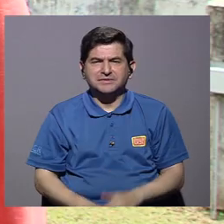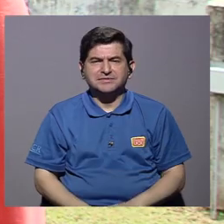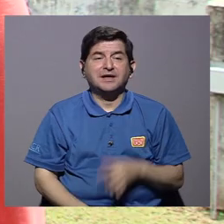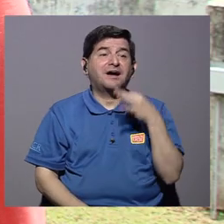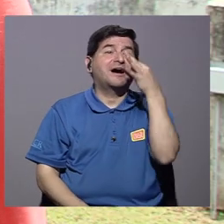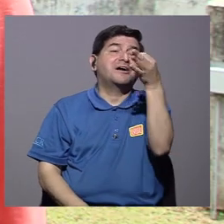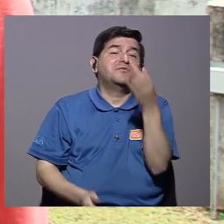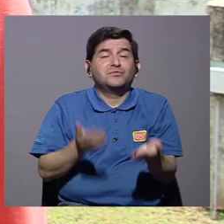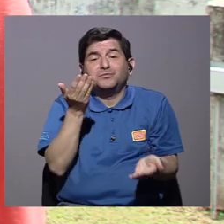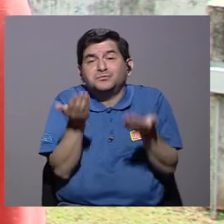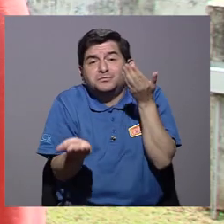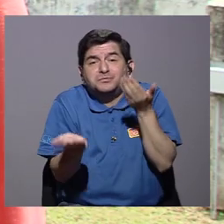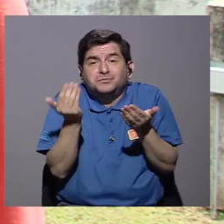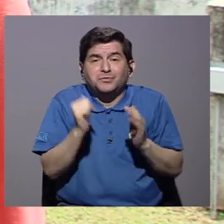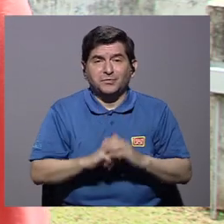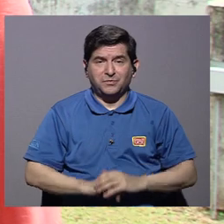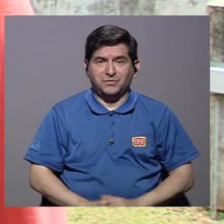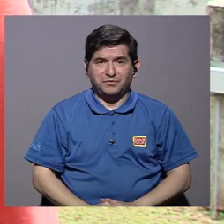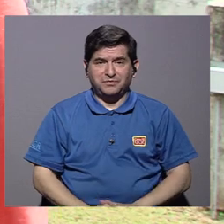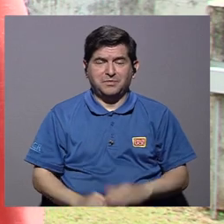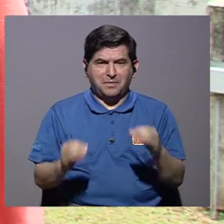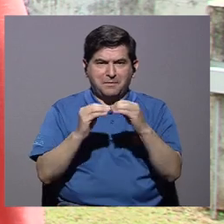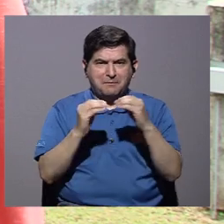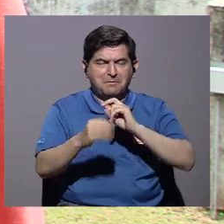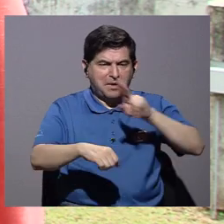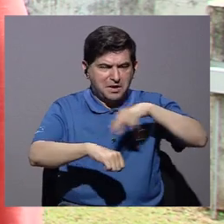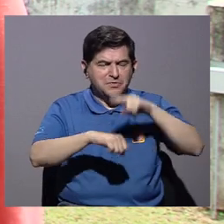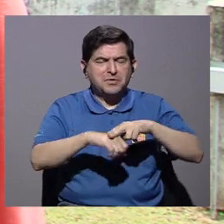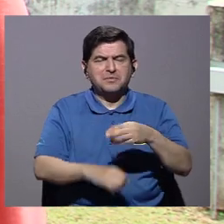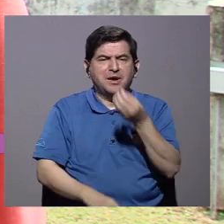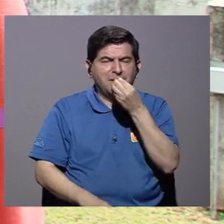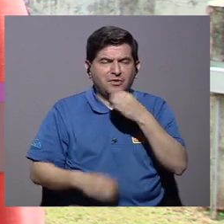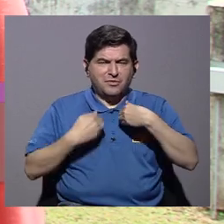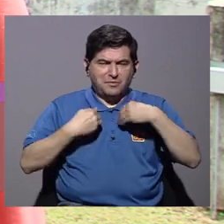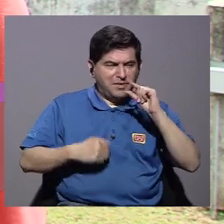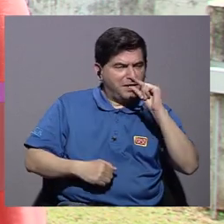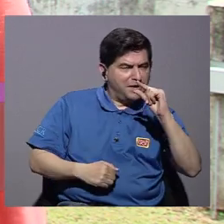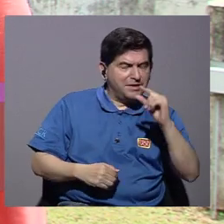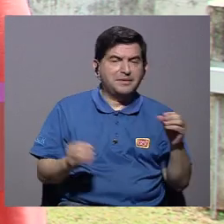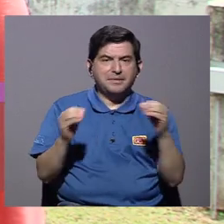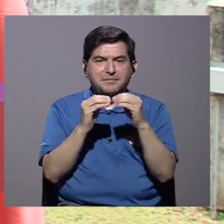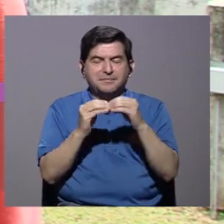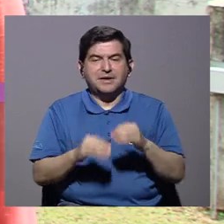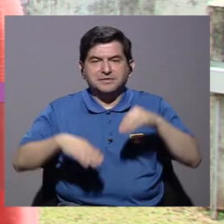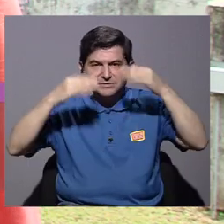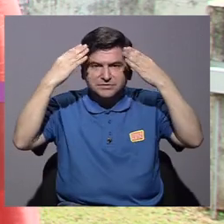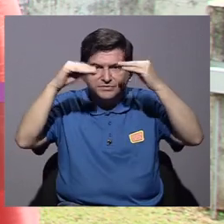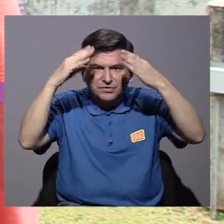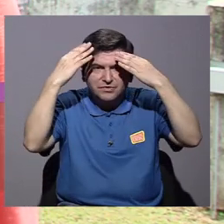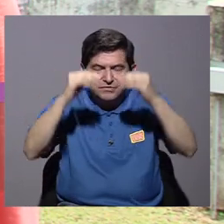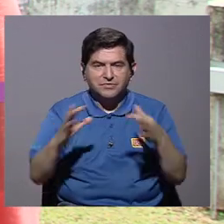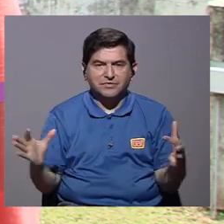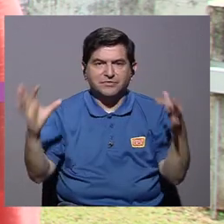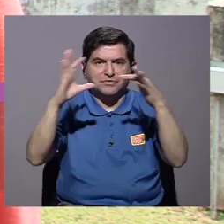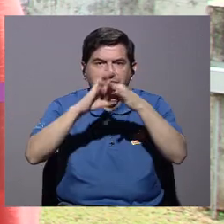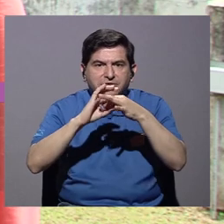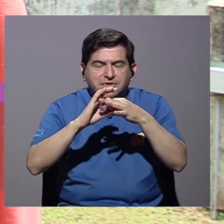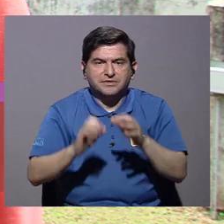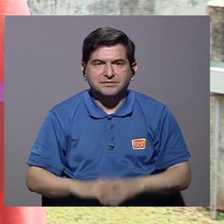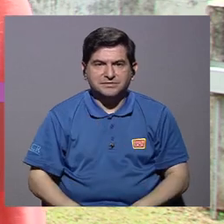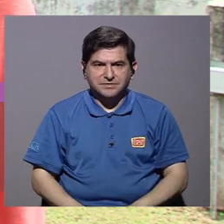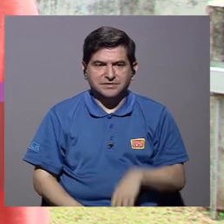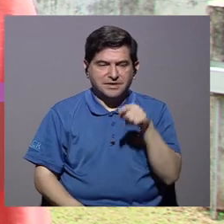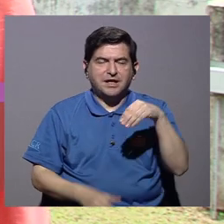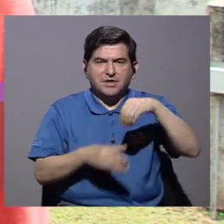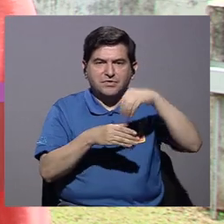nos da un indicativo de que un futuro puede hacer que sea mucho más común el consumo de insectos y más